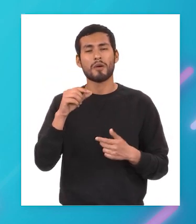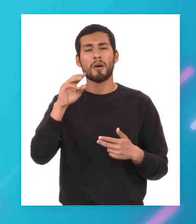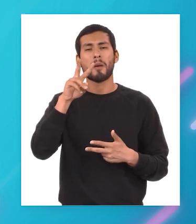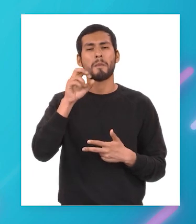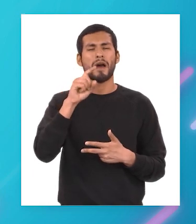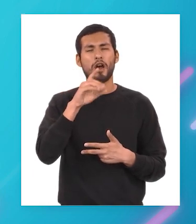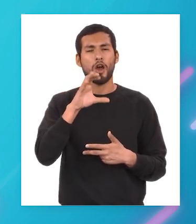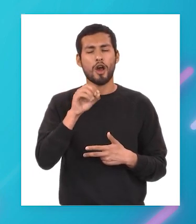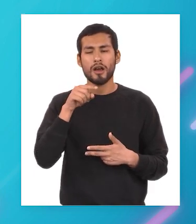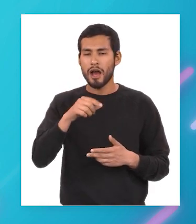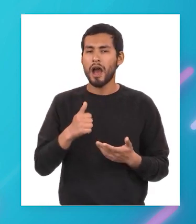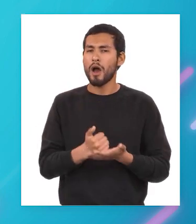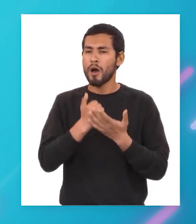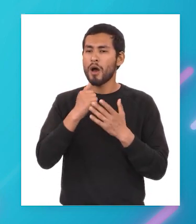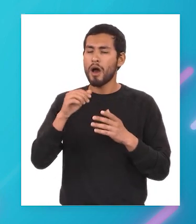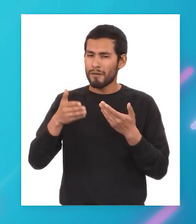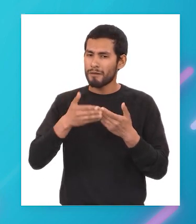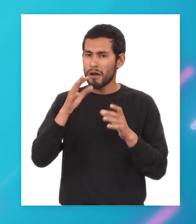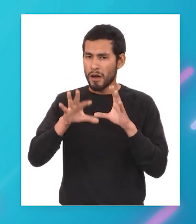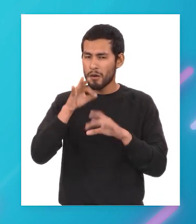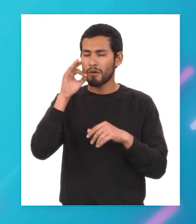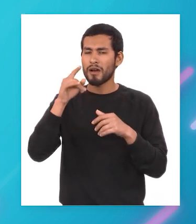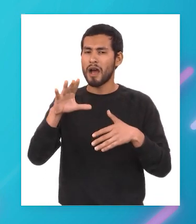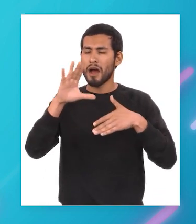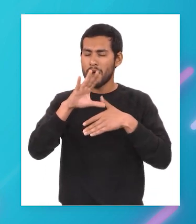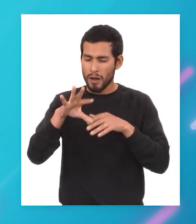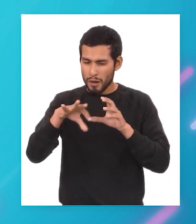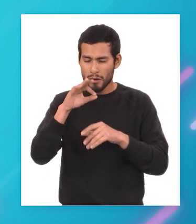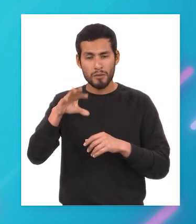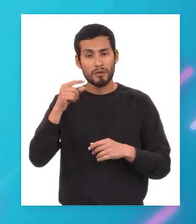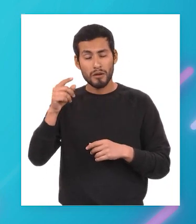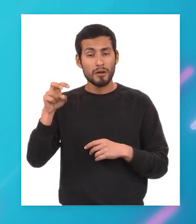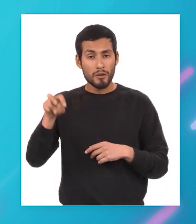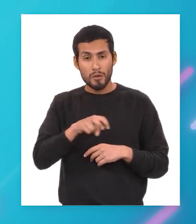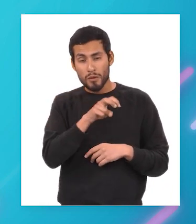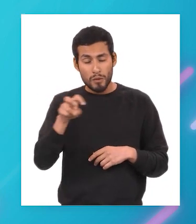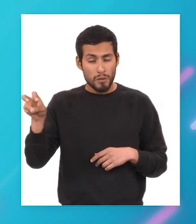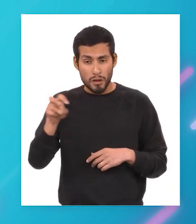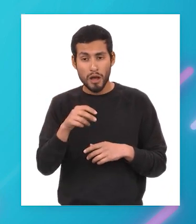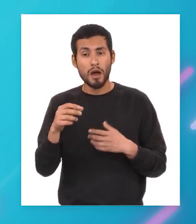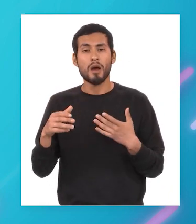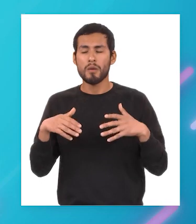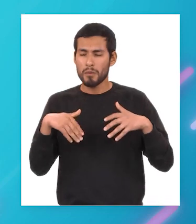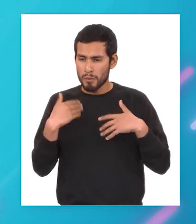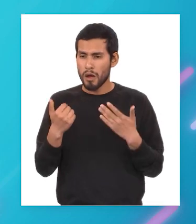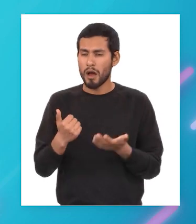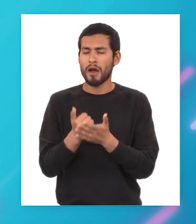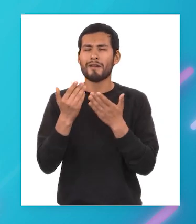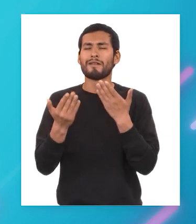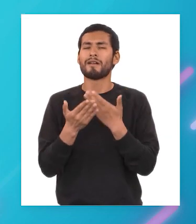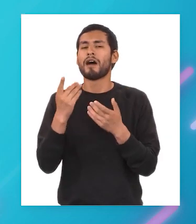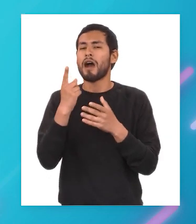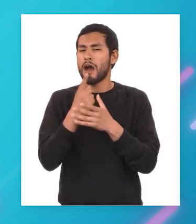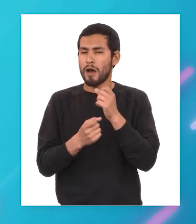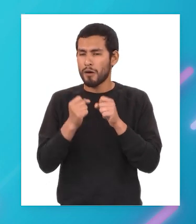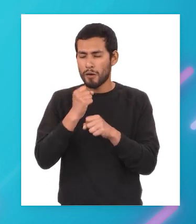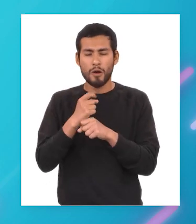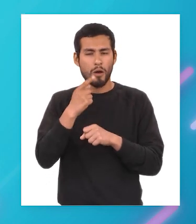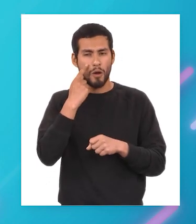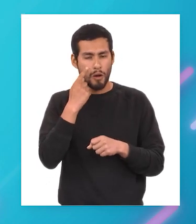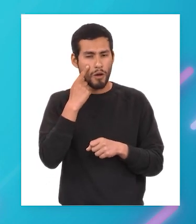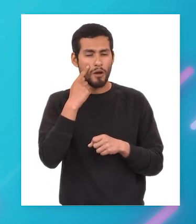gama ayudaron a facilitar el descubrimiento de américa ya que con sus expediciones ayudaron a tener más seguridad y